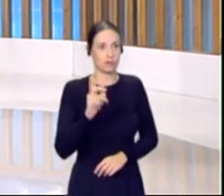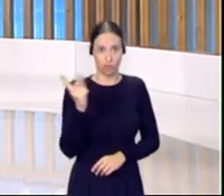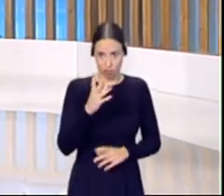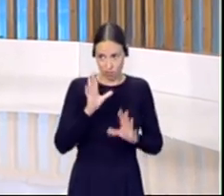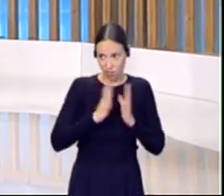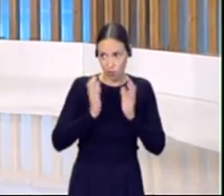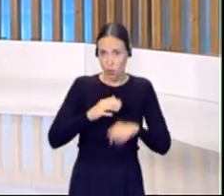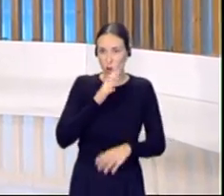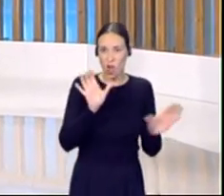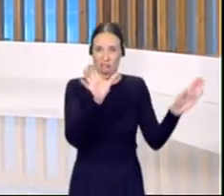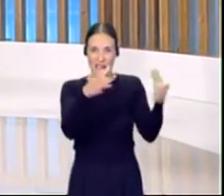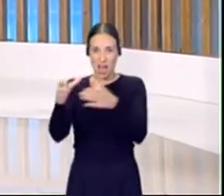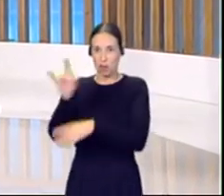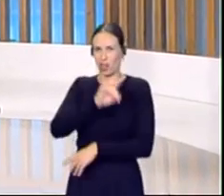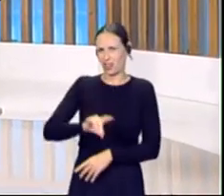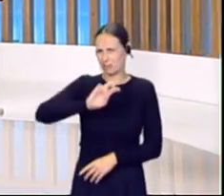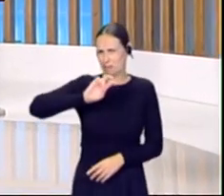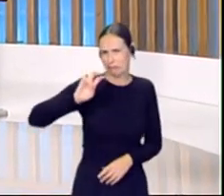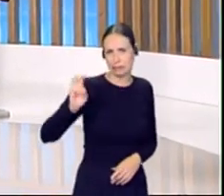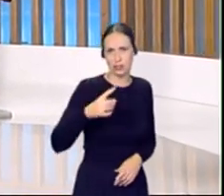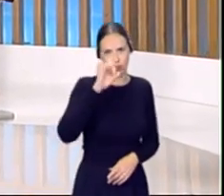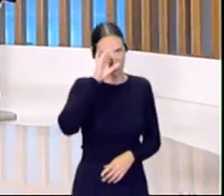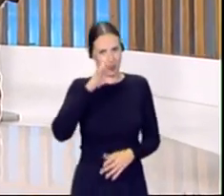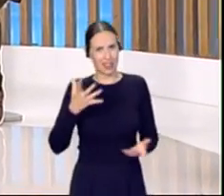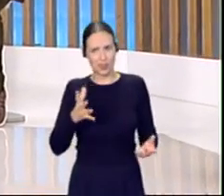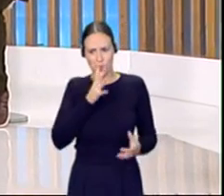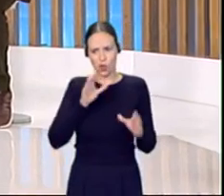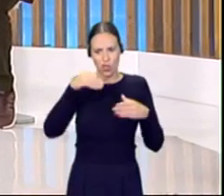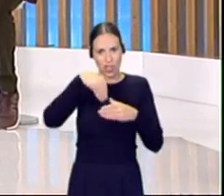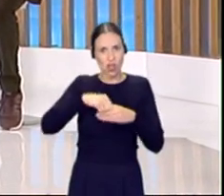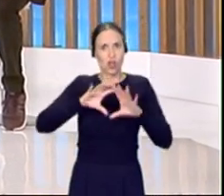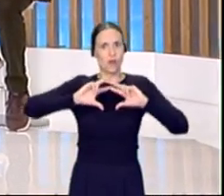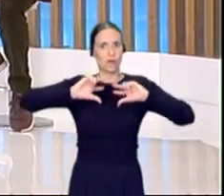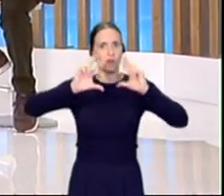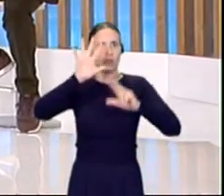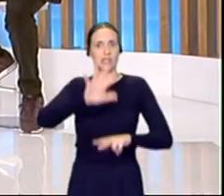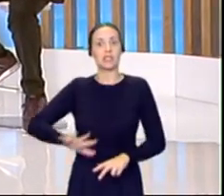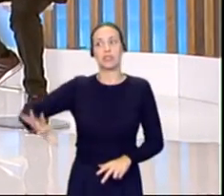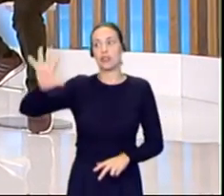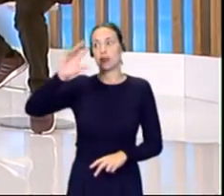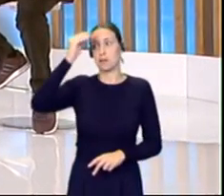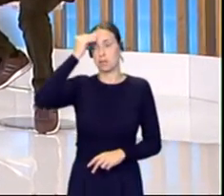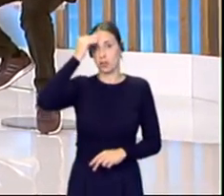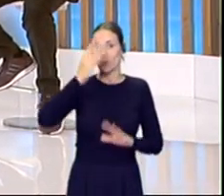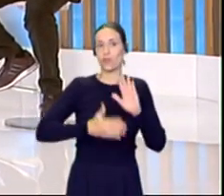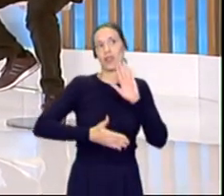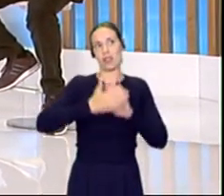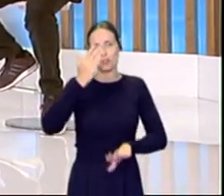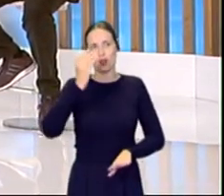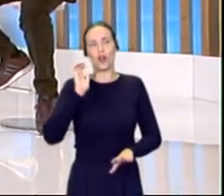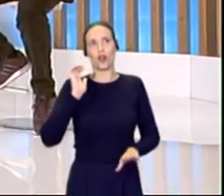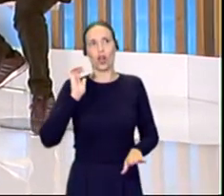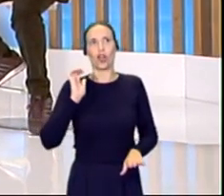sorprende que hayan tantos equipos canarios en el voleibol nacional. Yo creo que la federación, y es una broma, quizás un poquito de exageración,